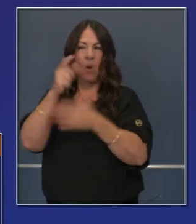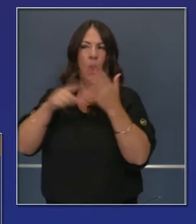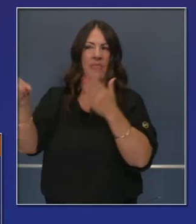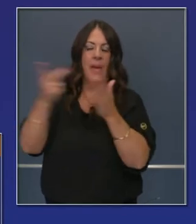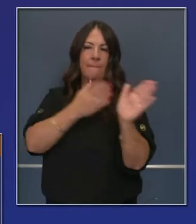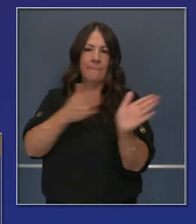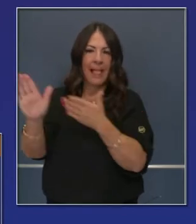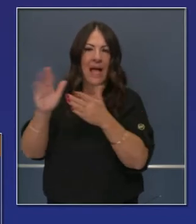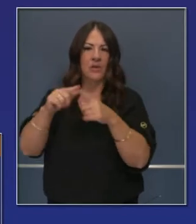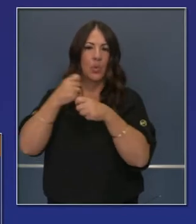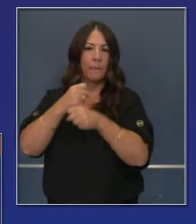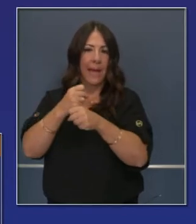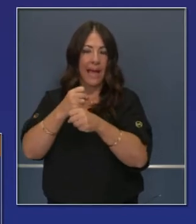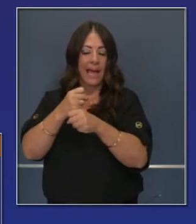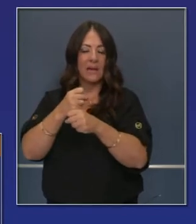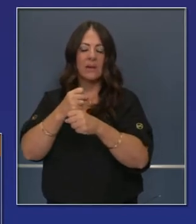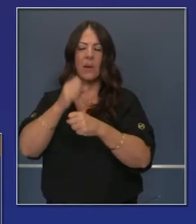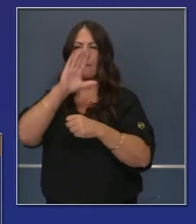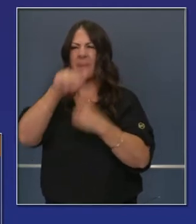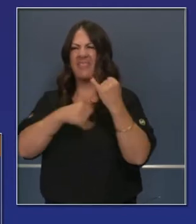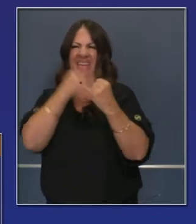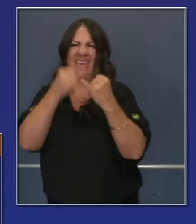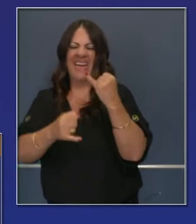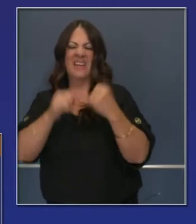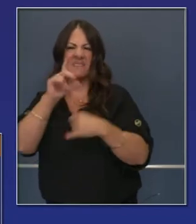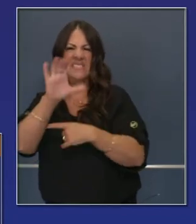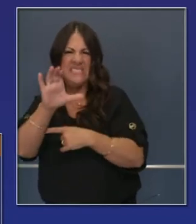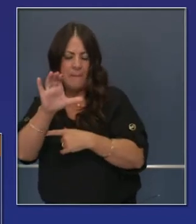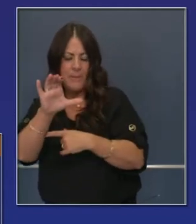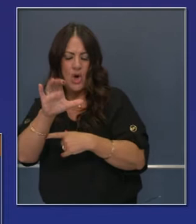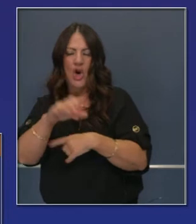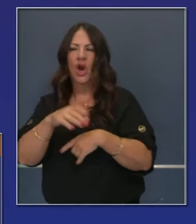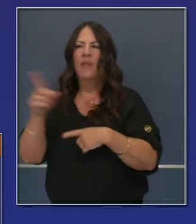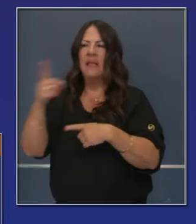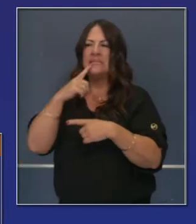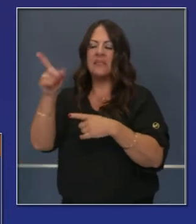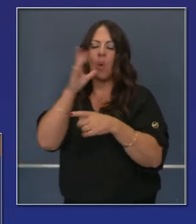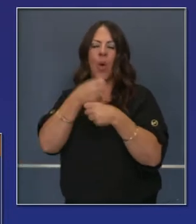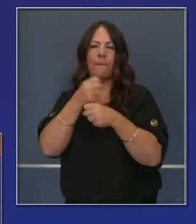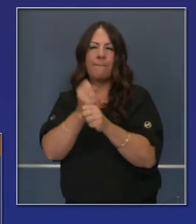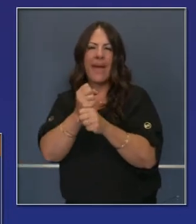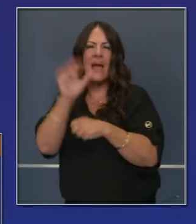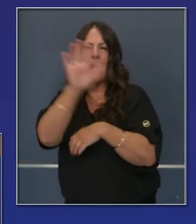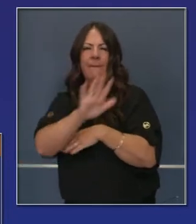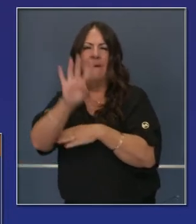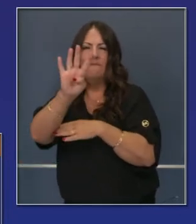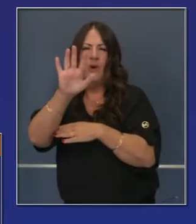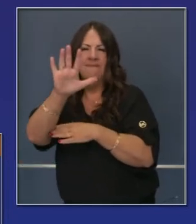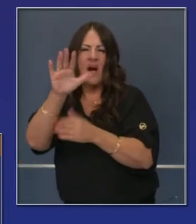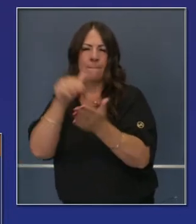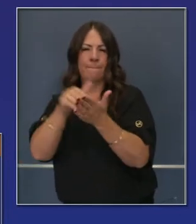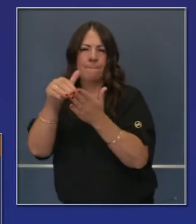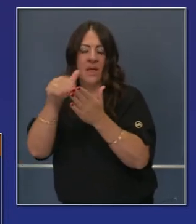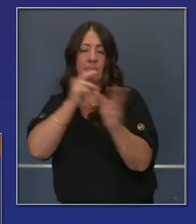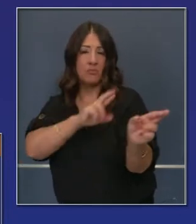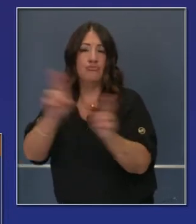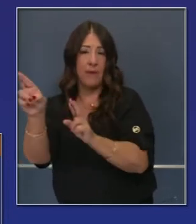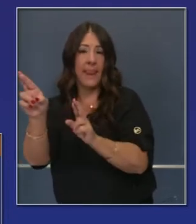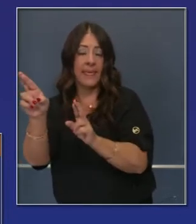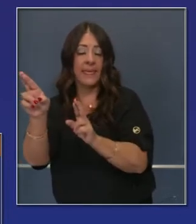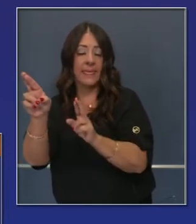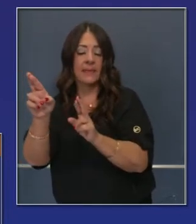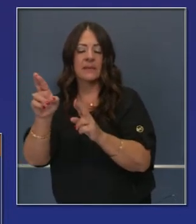nación en cuanto a planificación, el número más alto para el final de este año calendario habría sido de 45